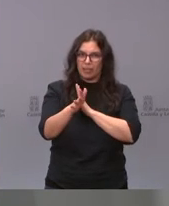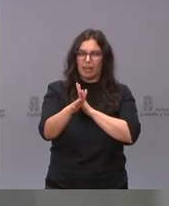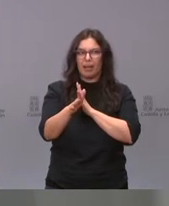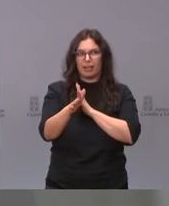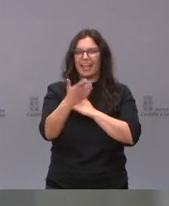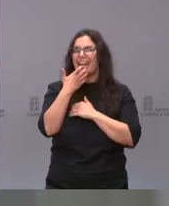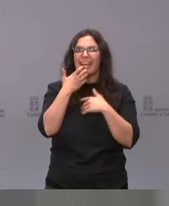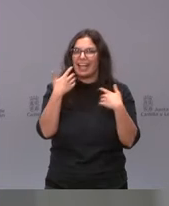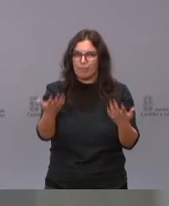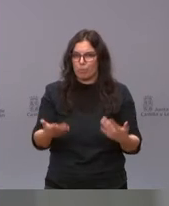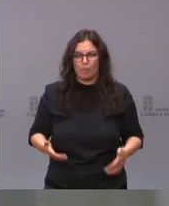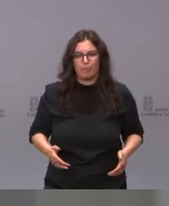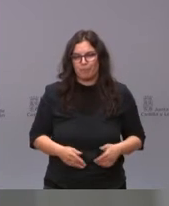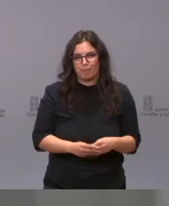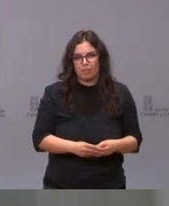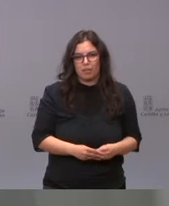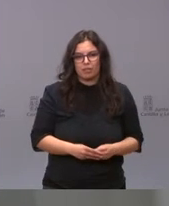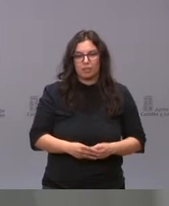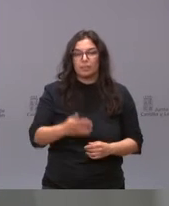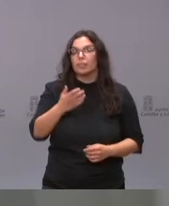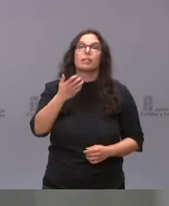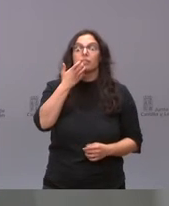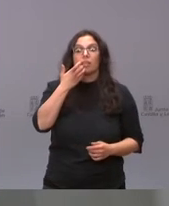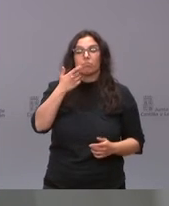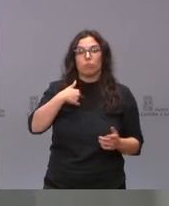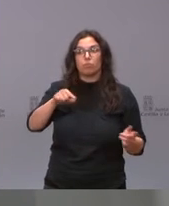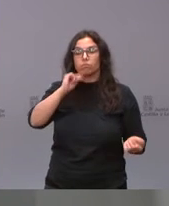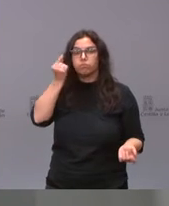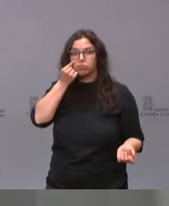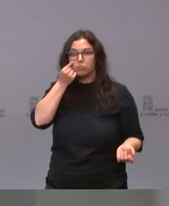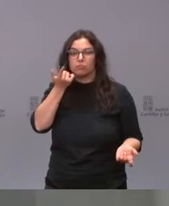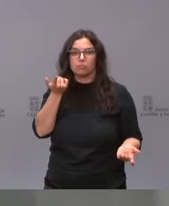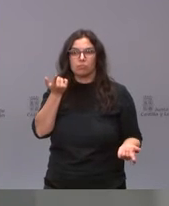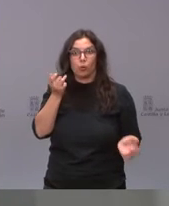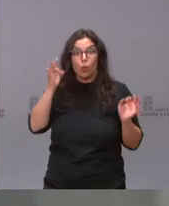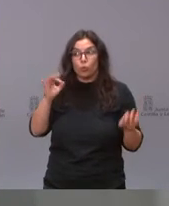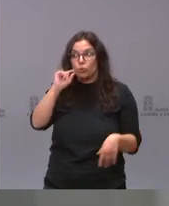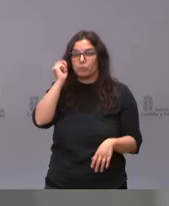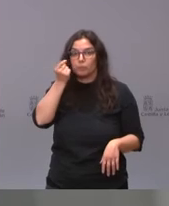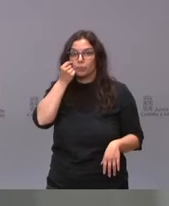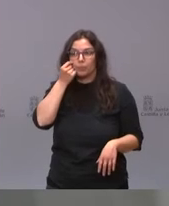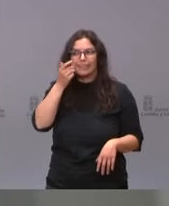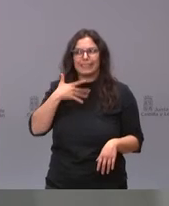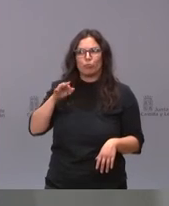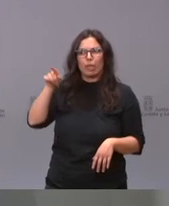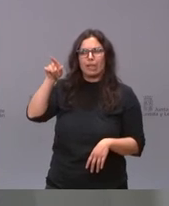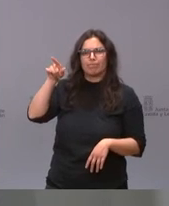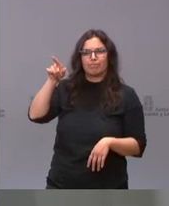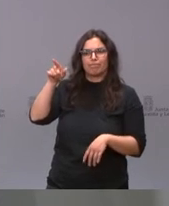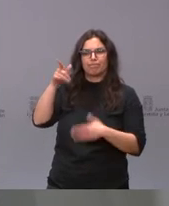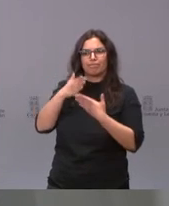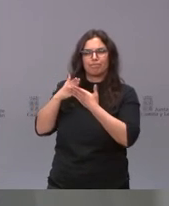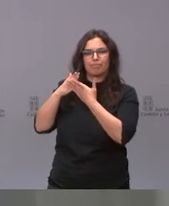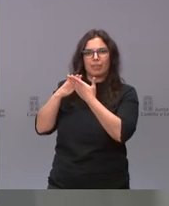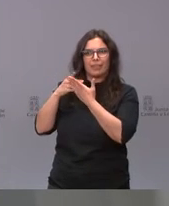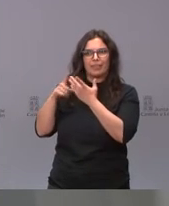ejemplo. Si nosotros, siendo conocedores, como éramos, de que se podía tomar esta decisión, de que se podía tomar